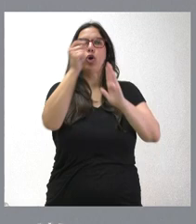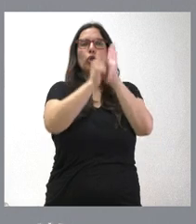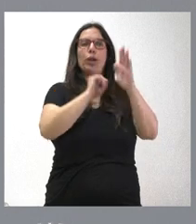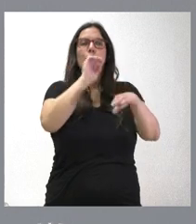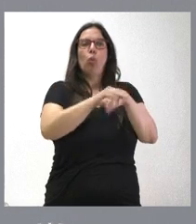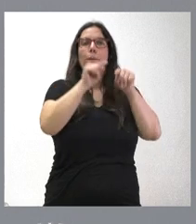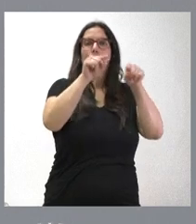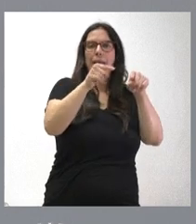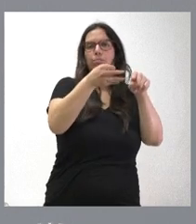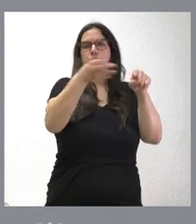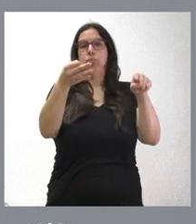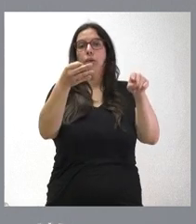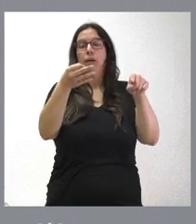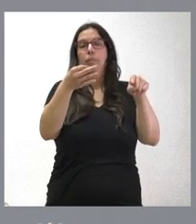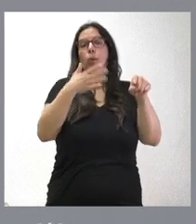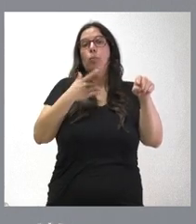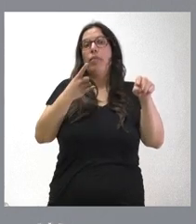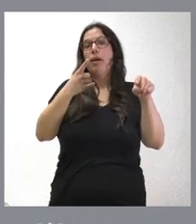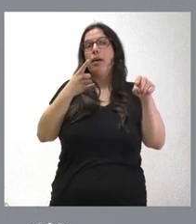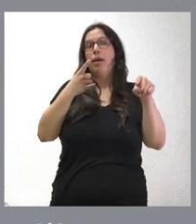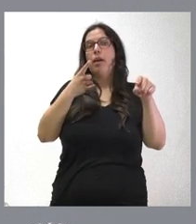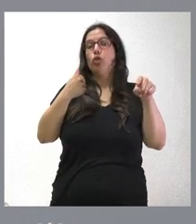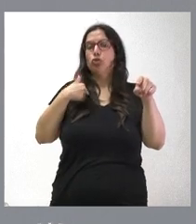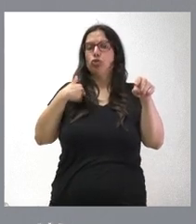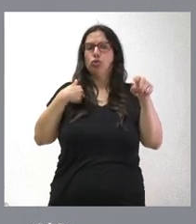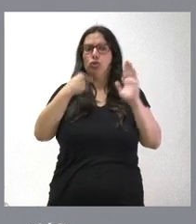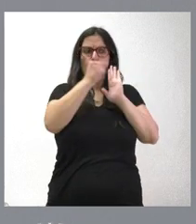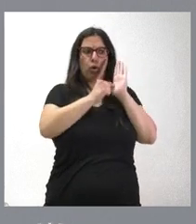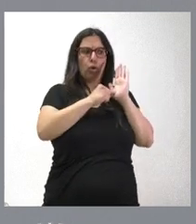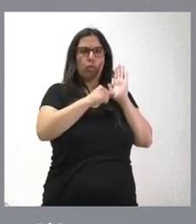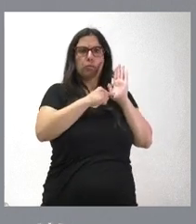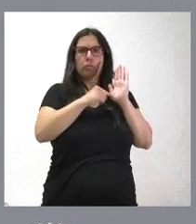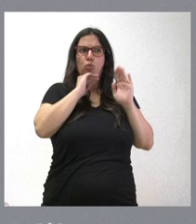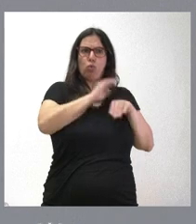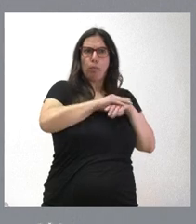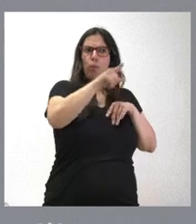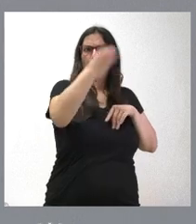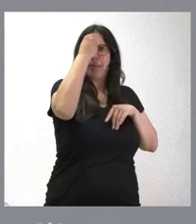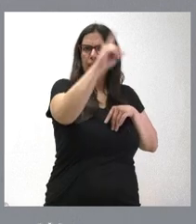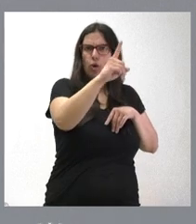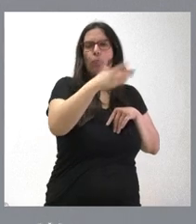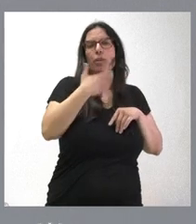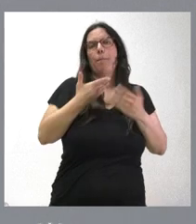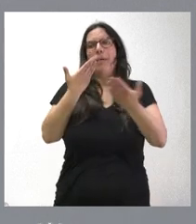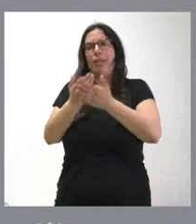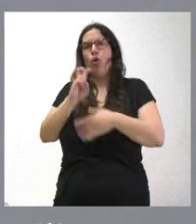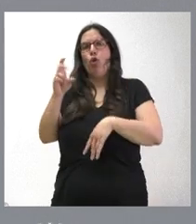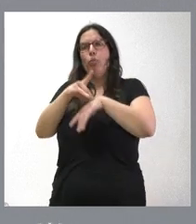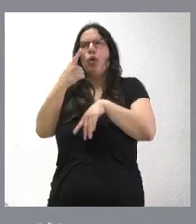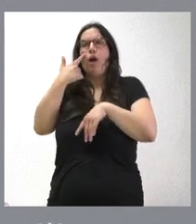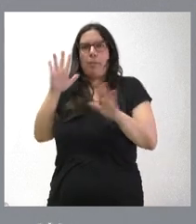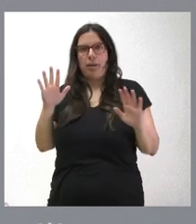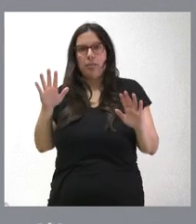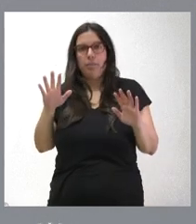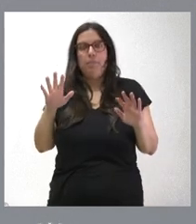alguna persona puede pensar que está en esas condiciones y el médico no lo aprecia y por tanto puede pedir una segunda opinión médica en torno a las mismas